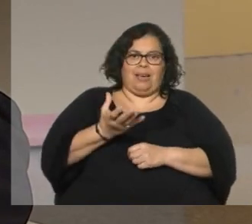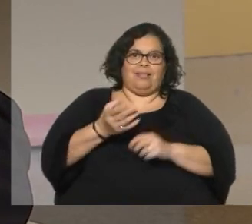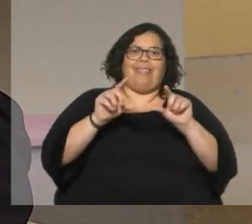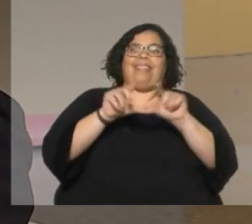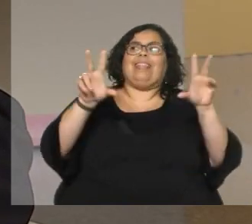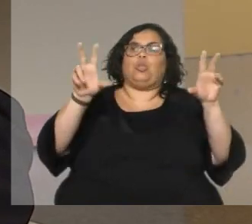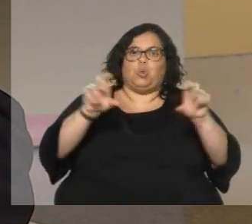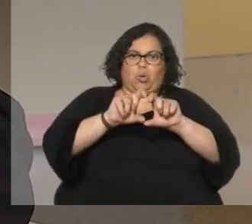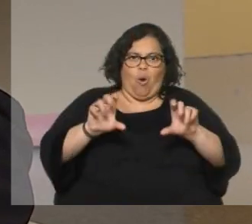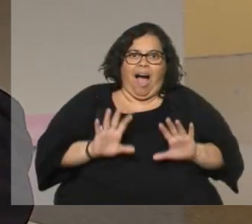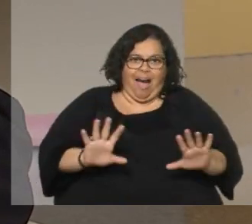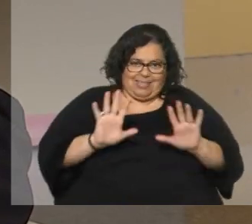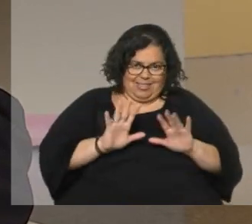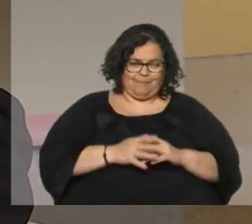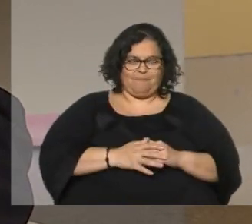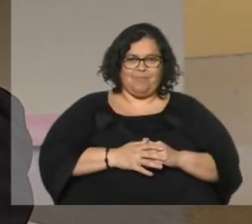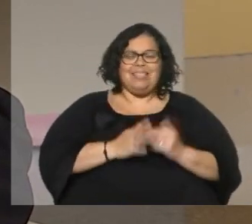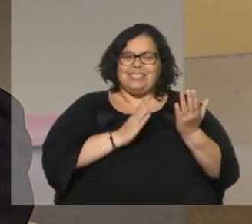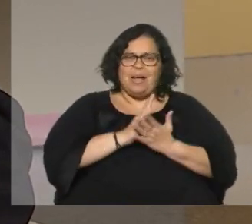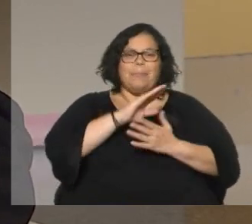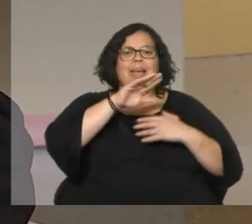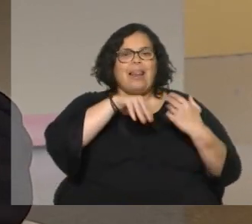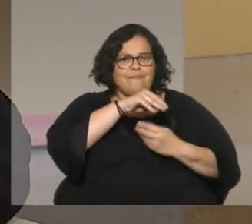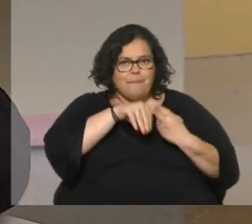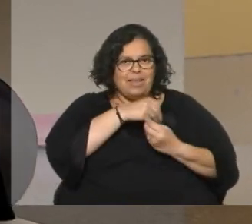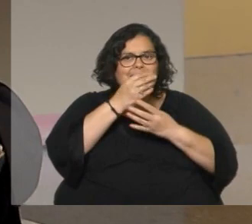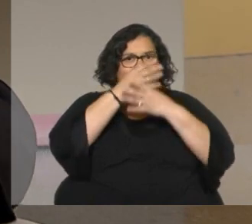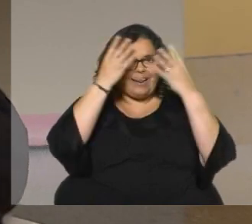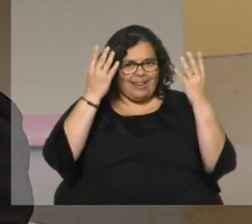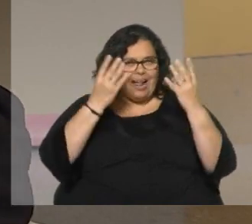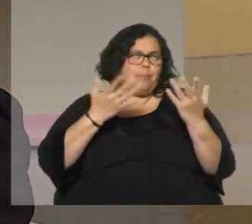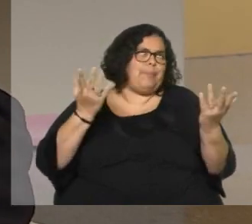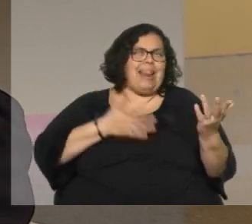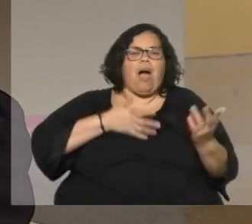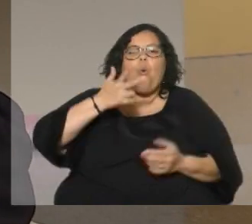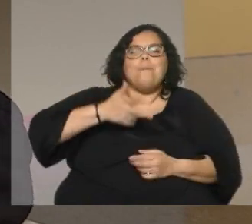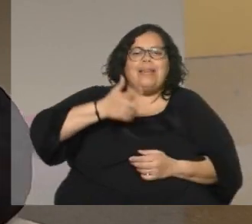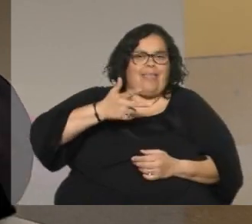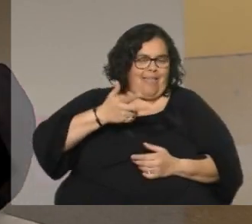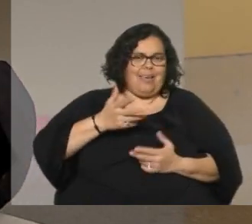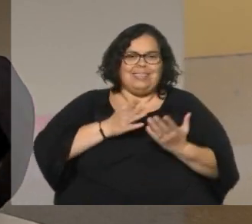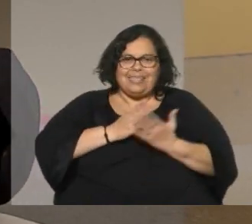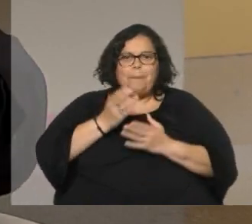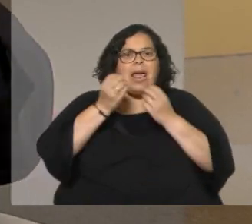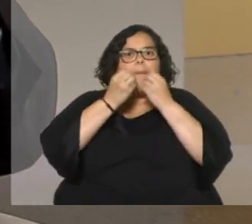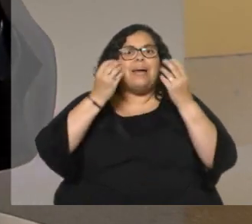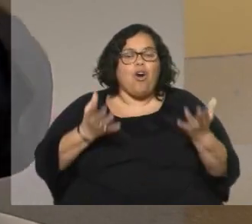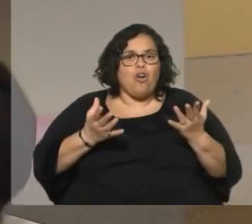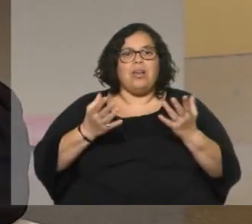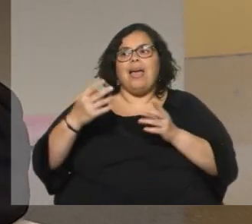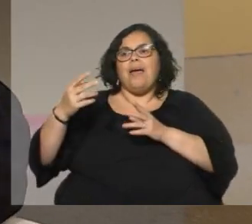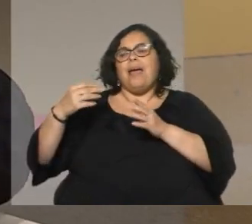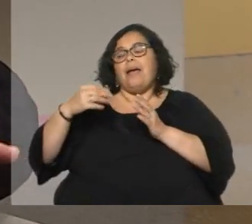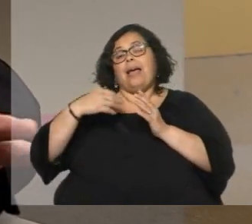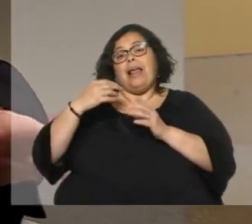presentación en las familias en general en la humanidad te diría prácticamente siempre es mejor que la escala biológica se